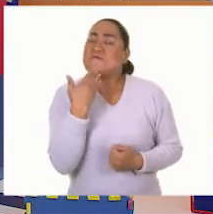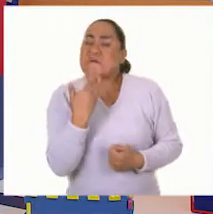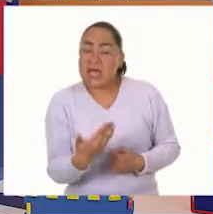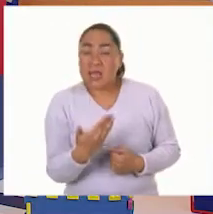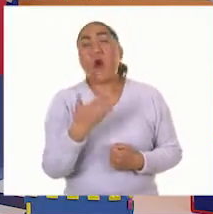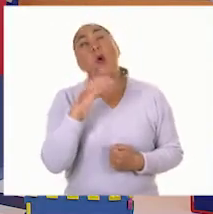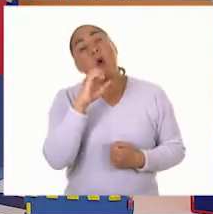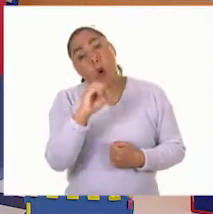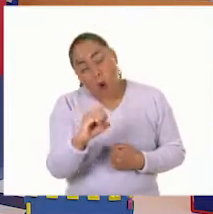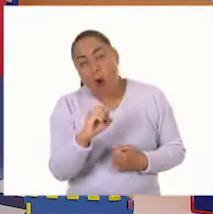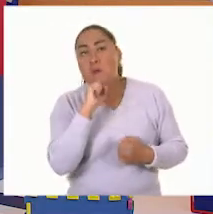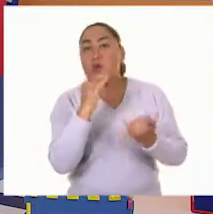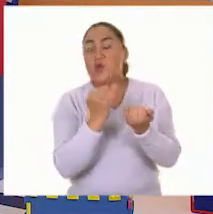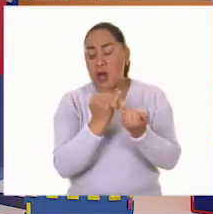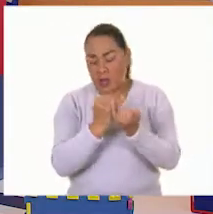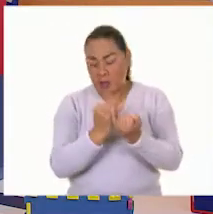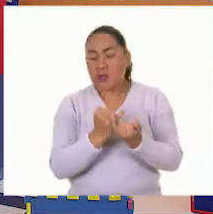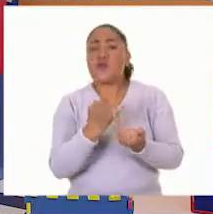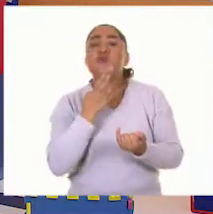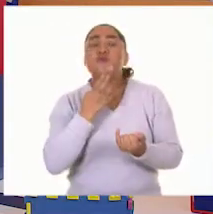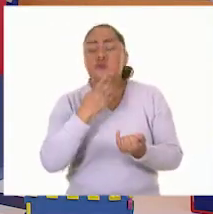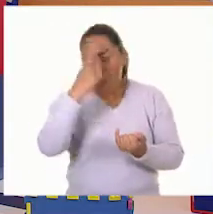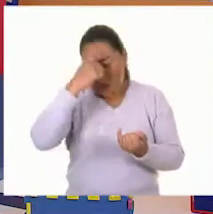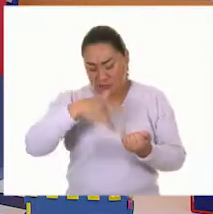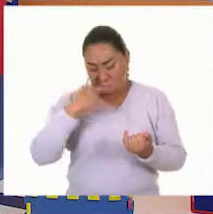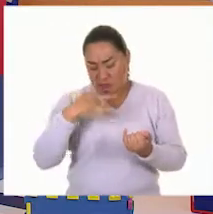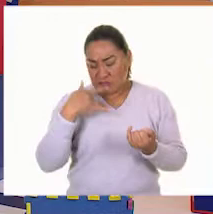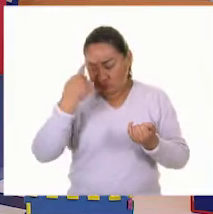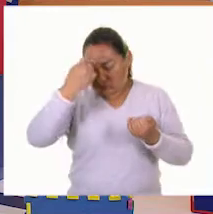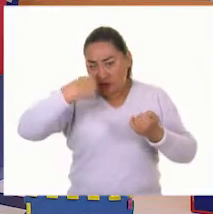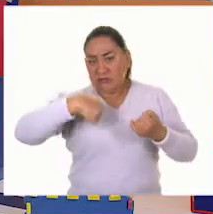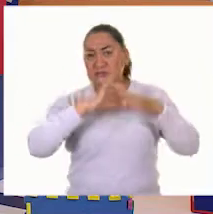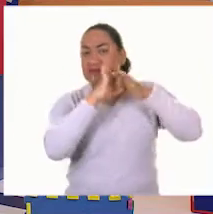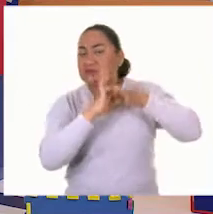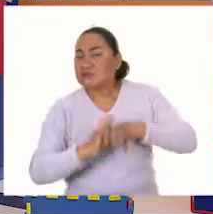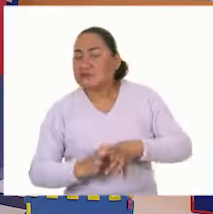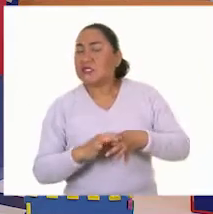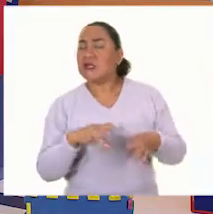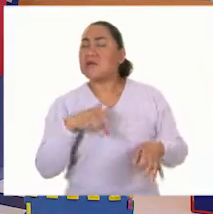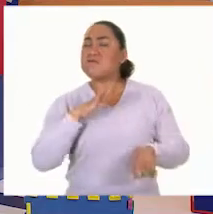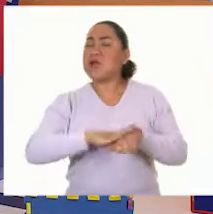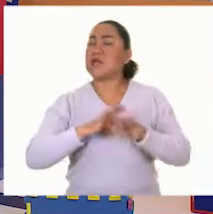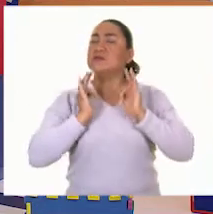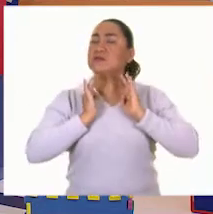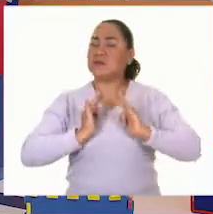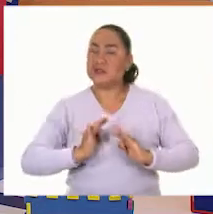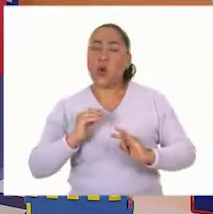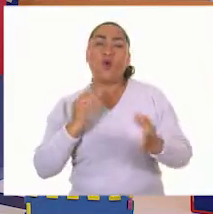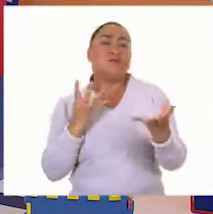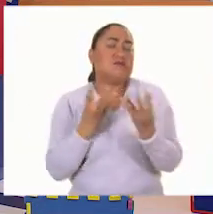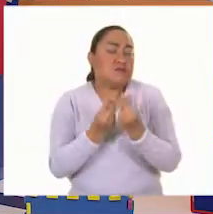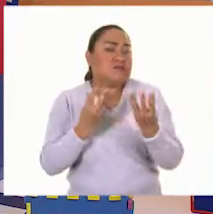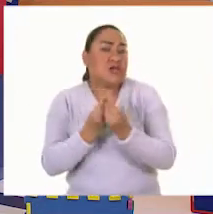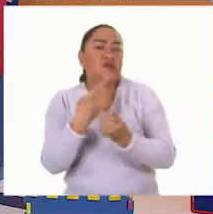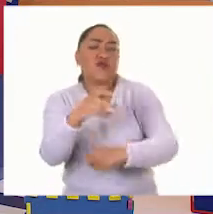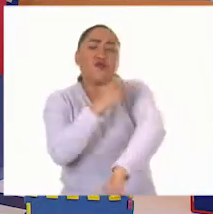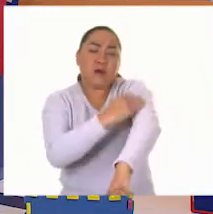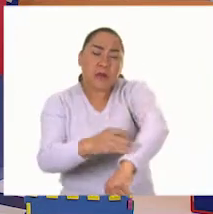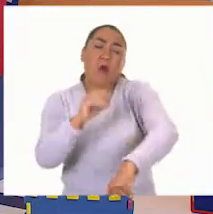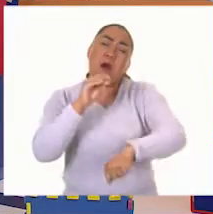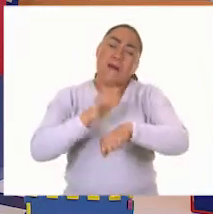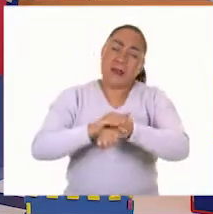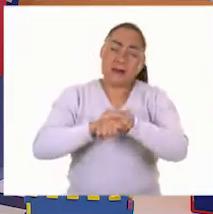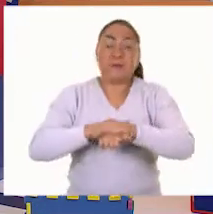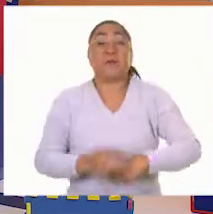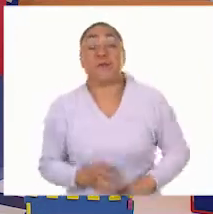ayudan para equilibrarnos, sentirnos tranquilos y convivir en familia o con amigos. En este momento